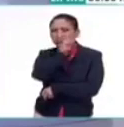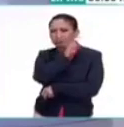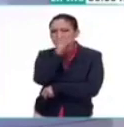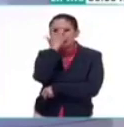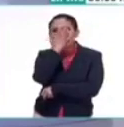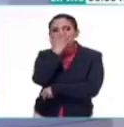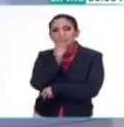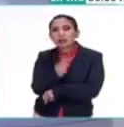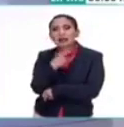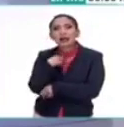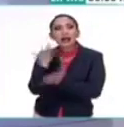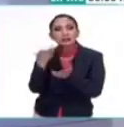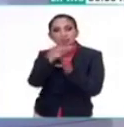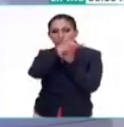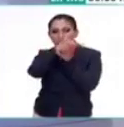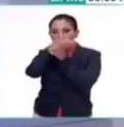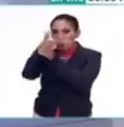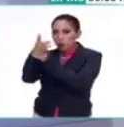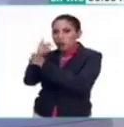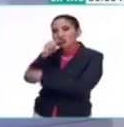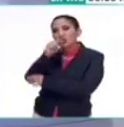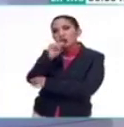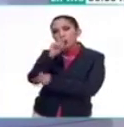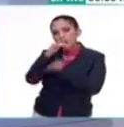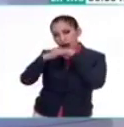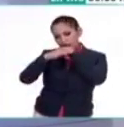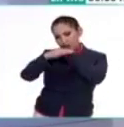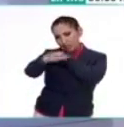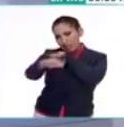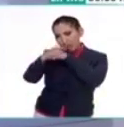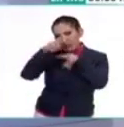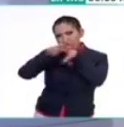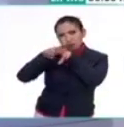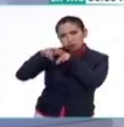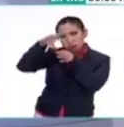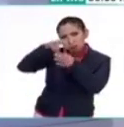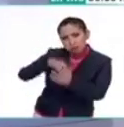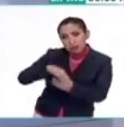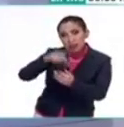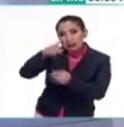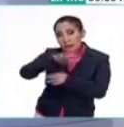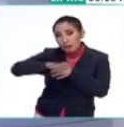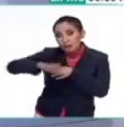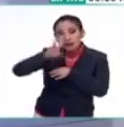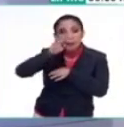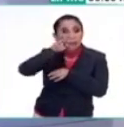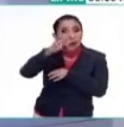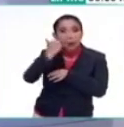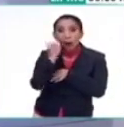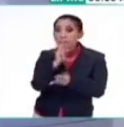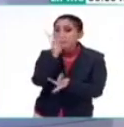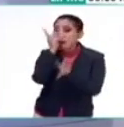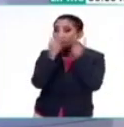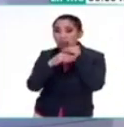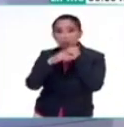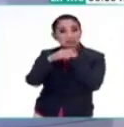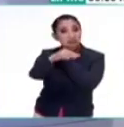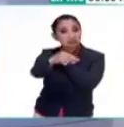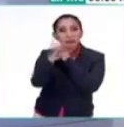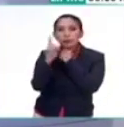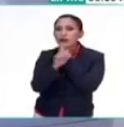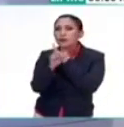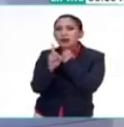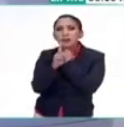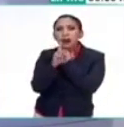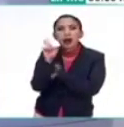ahorita. Estamos haciendo ahí la topografía astronómica. Ese paisaje muestra que no hay vegetación. El problema